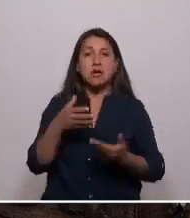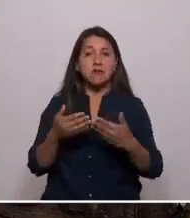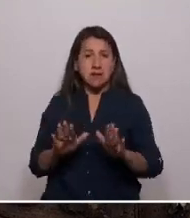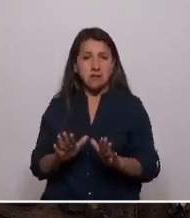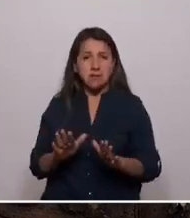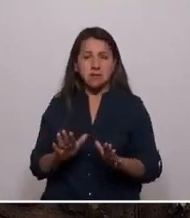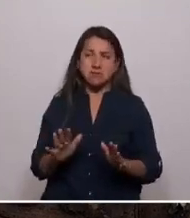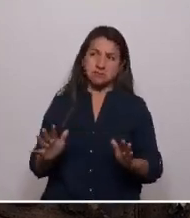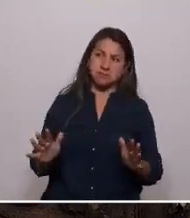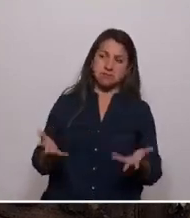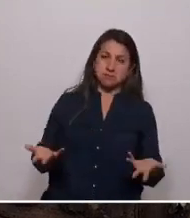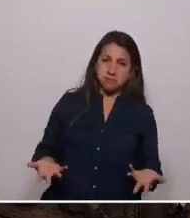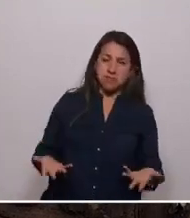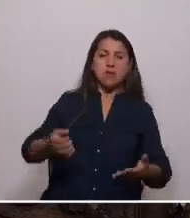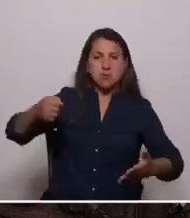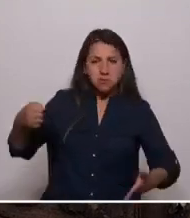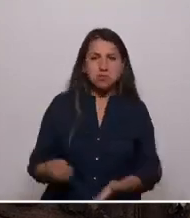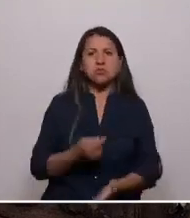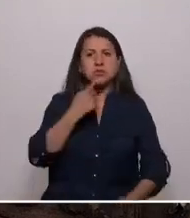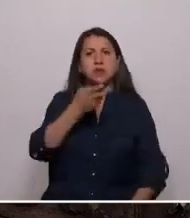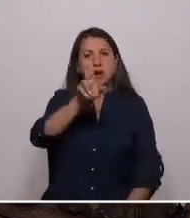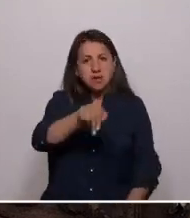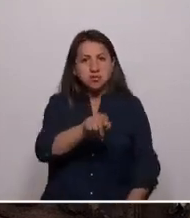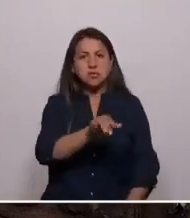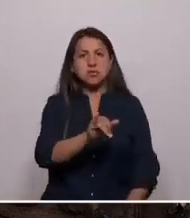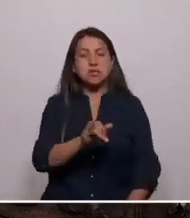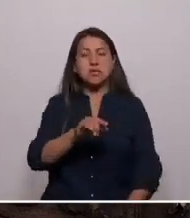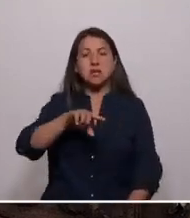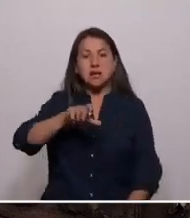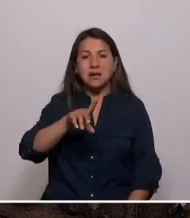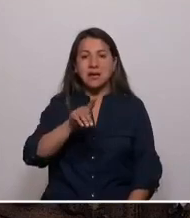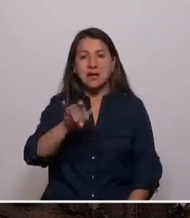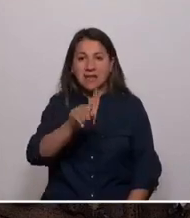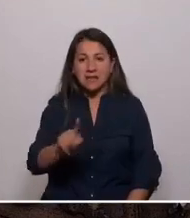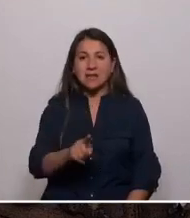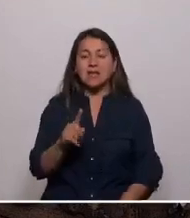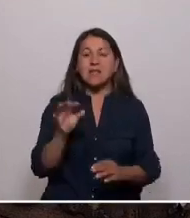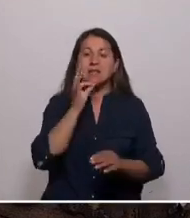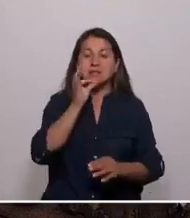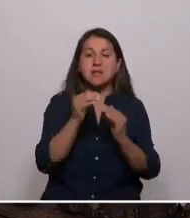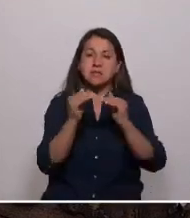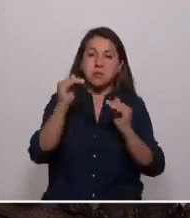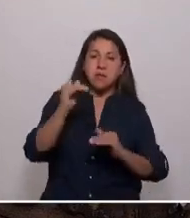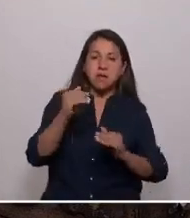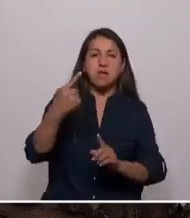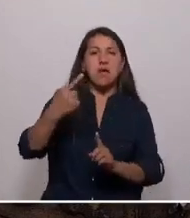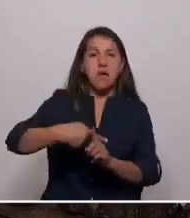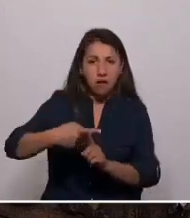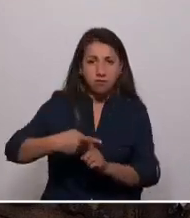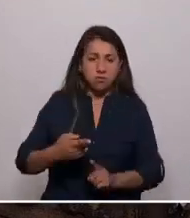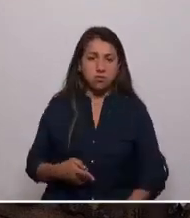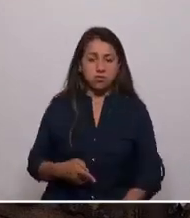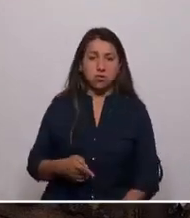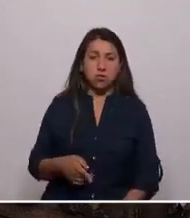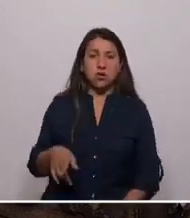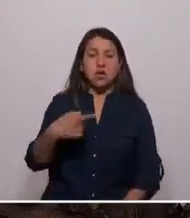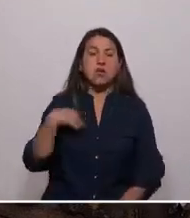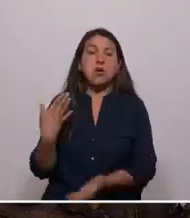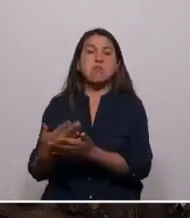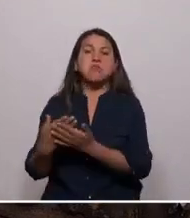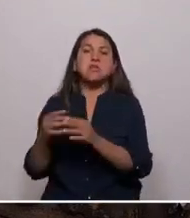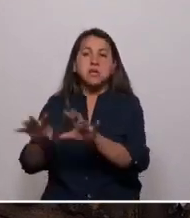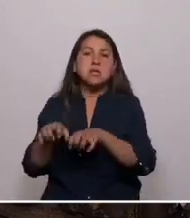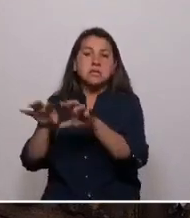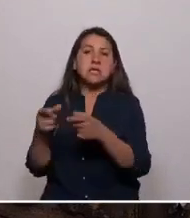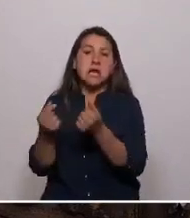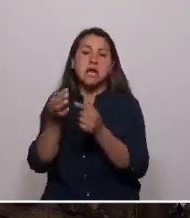sentido. Pucha que tenía razón la Gladys Marín cuando hablaba de las desigualdades, de los abusos, de aquellos que se enriquecen a costa de nuestro sacrificio,